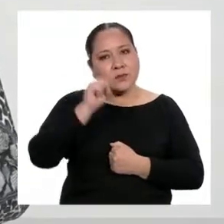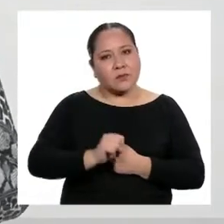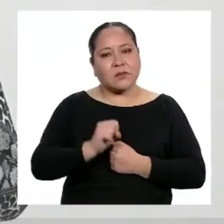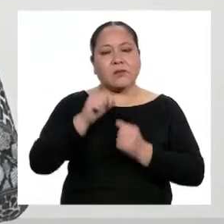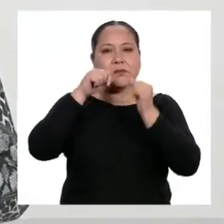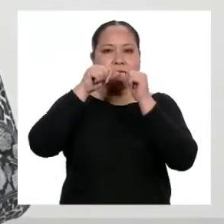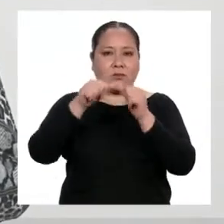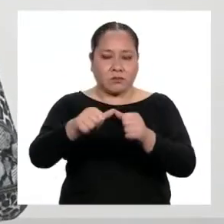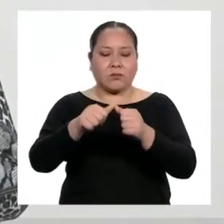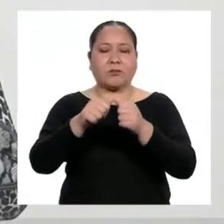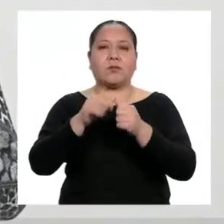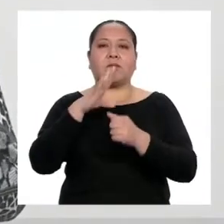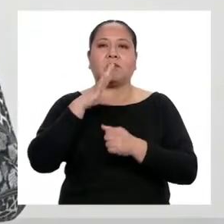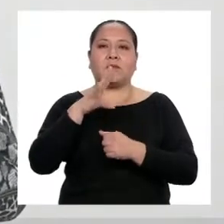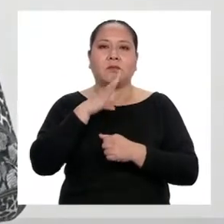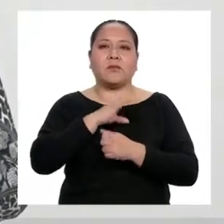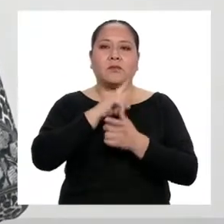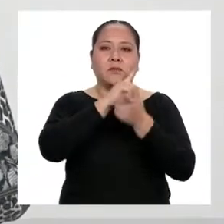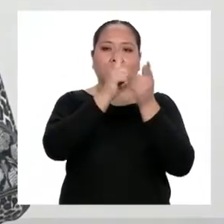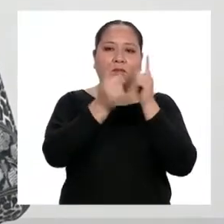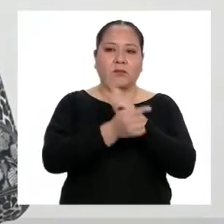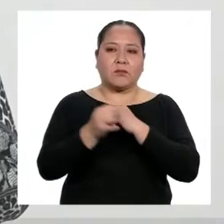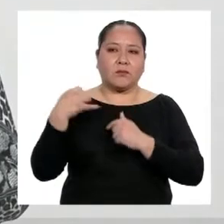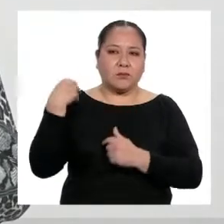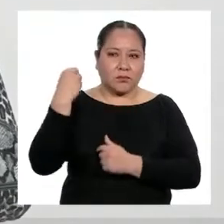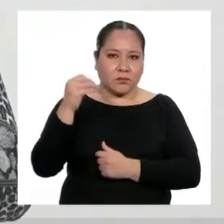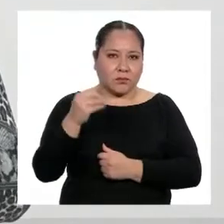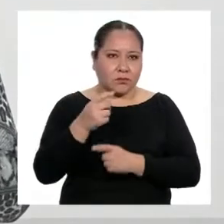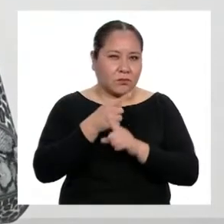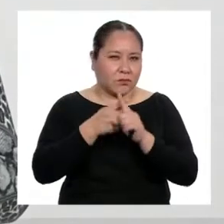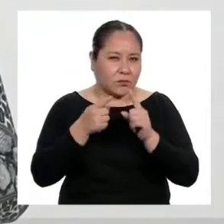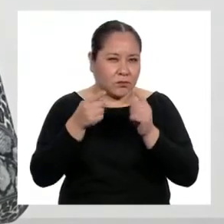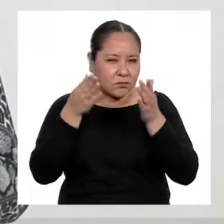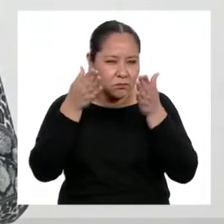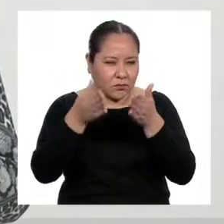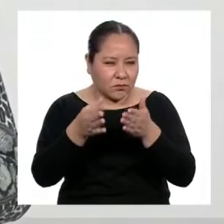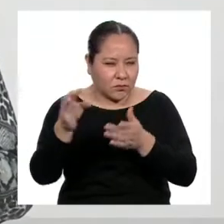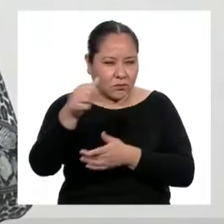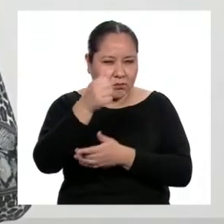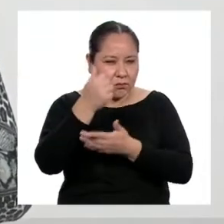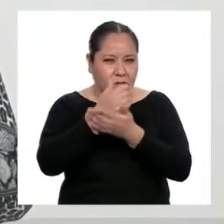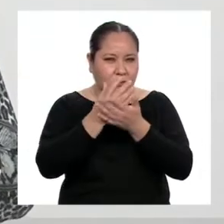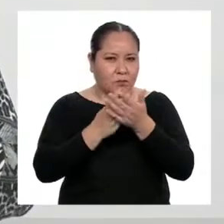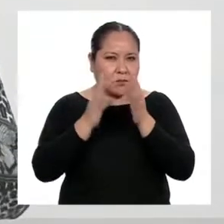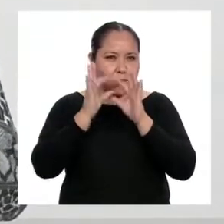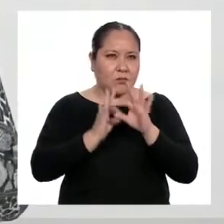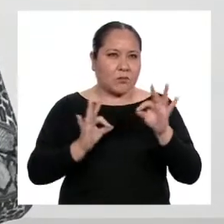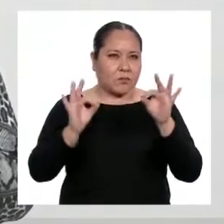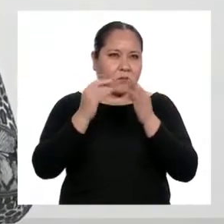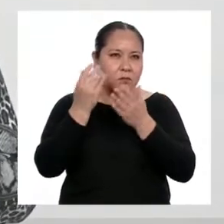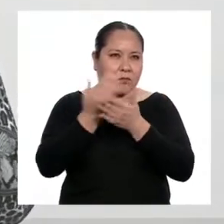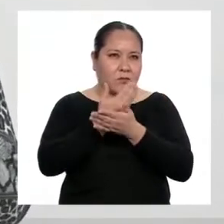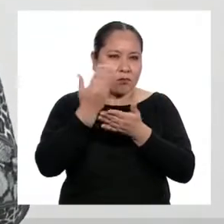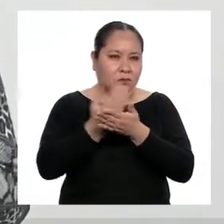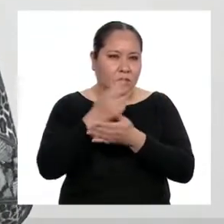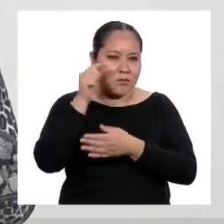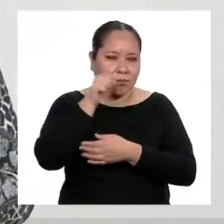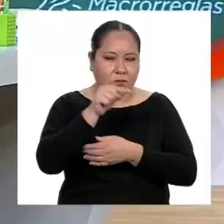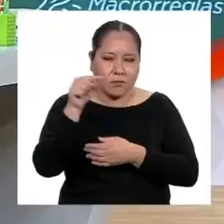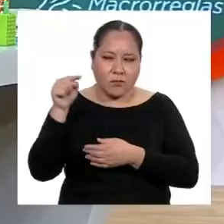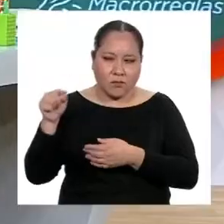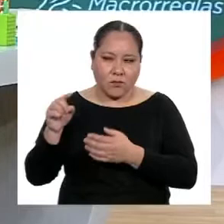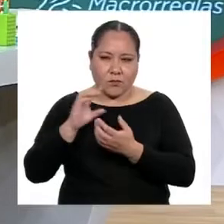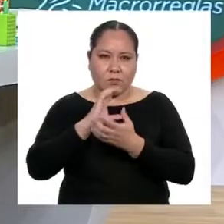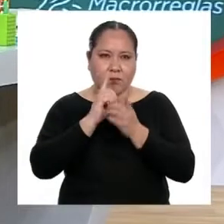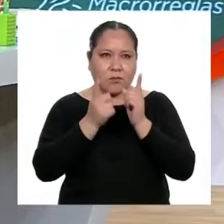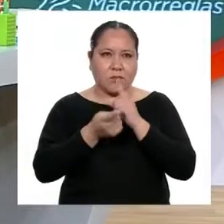mencionando los cambios que hay en la adolescencia, pero ¿no hay otro aspecto importante o nuevo que mencionan dentro de estos cambios?